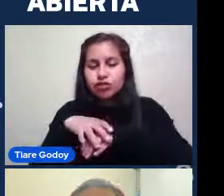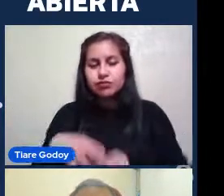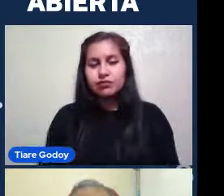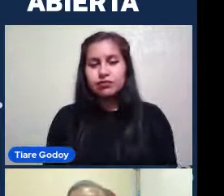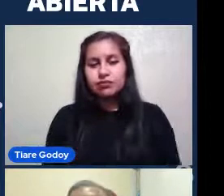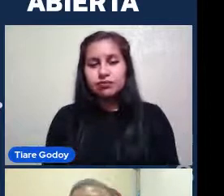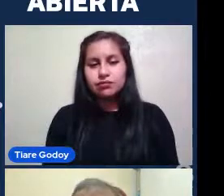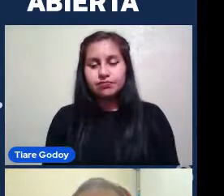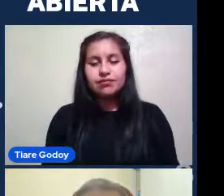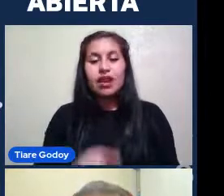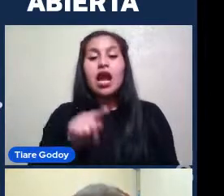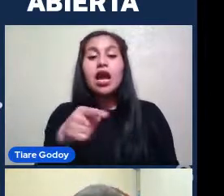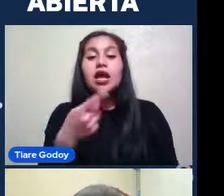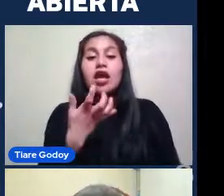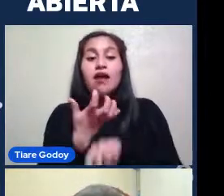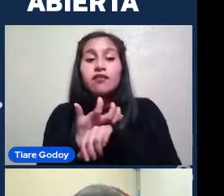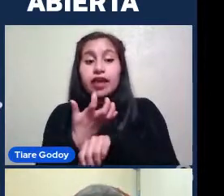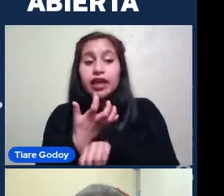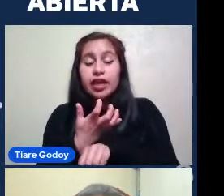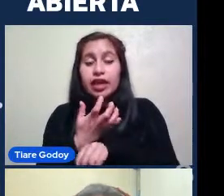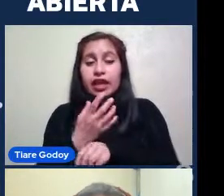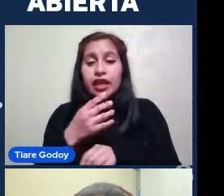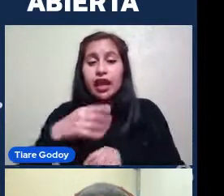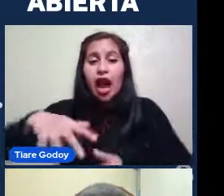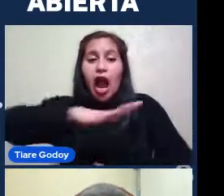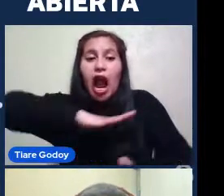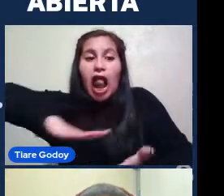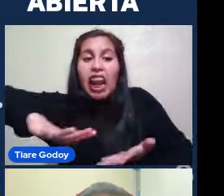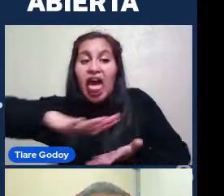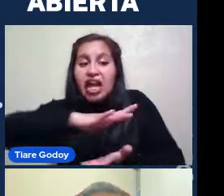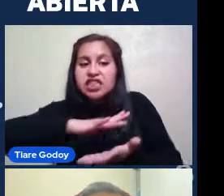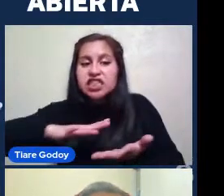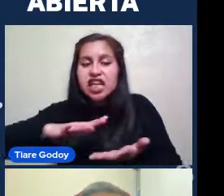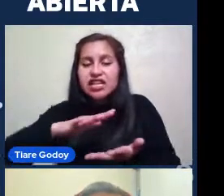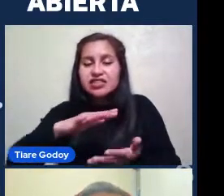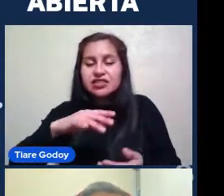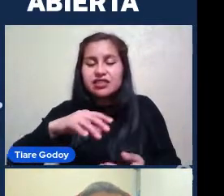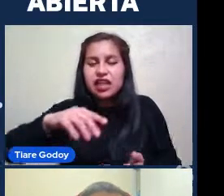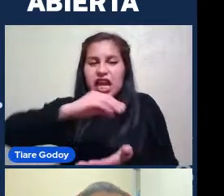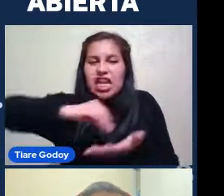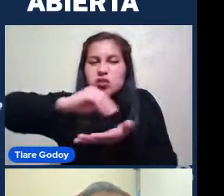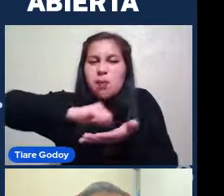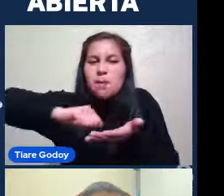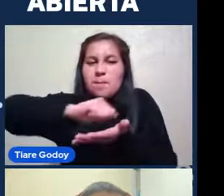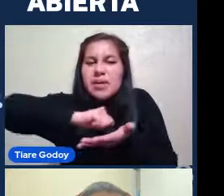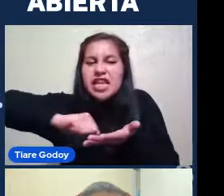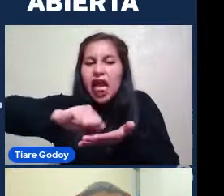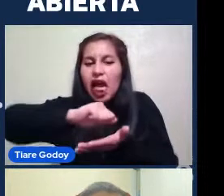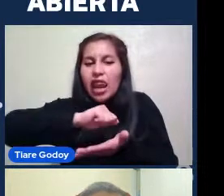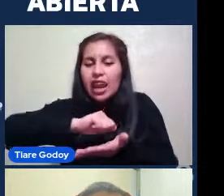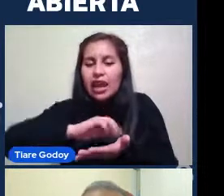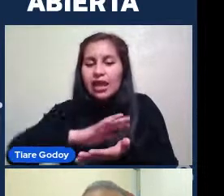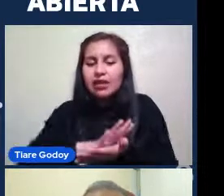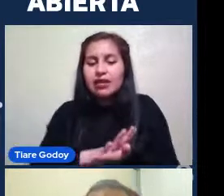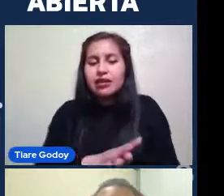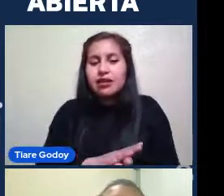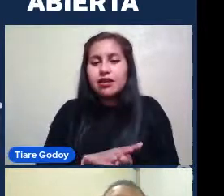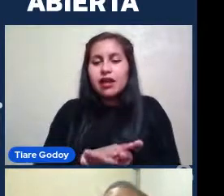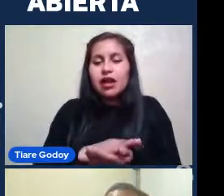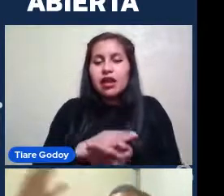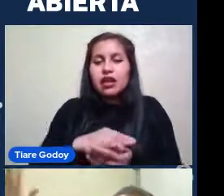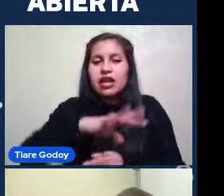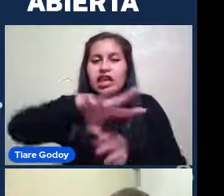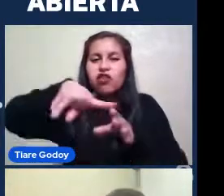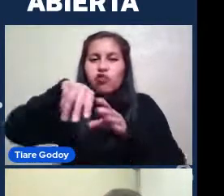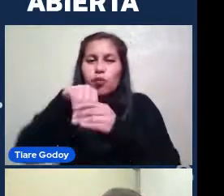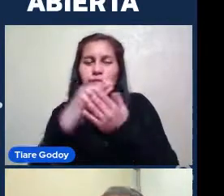Y aquí tenemos Muchas Galaxias Espirales Que forman parte De Eh Un estudio Que se